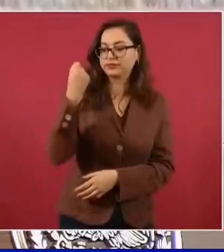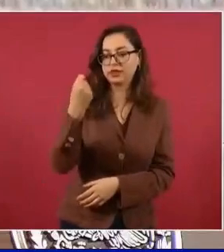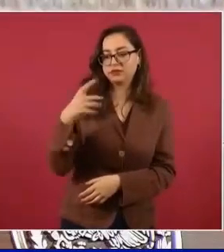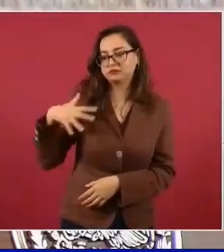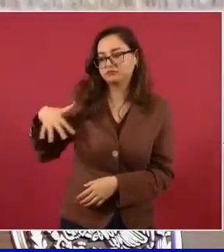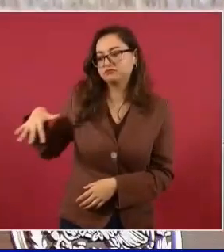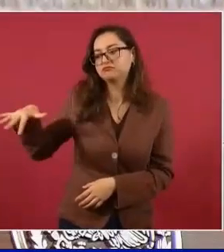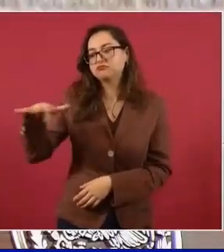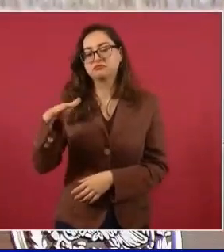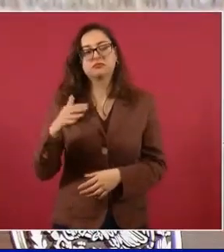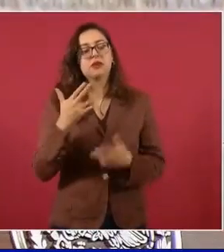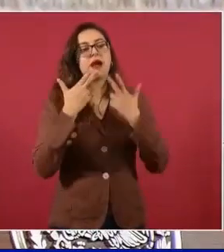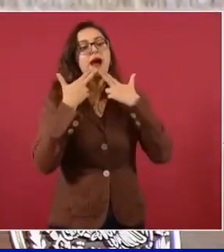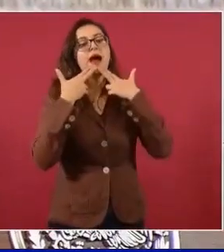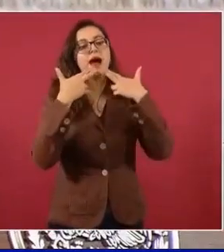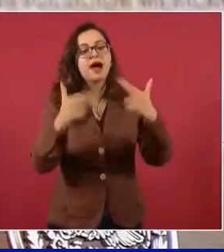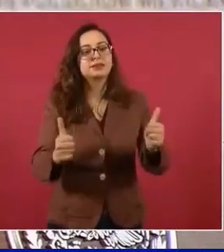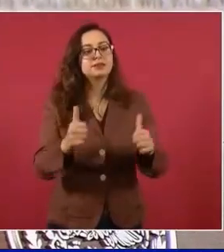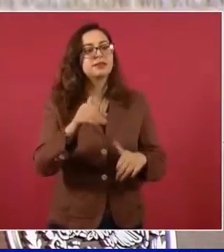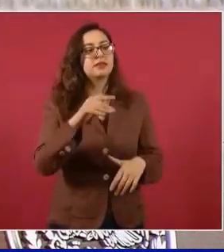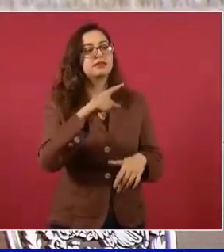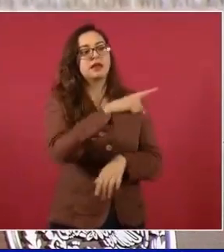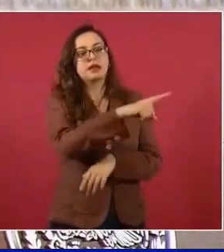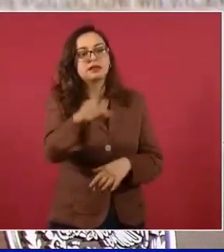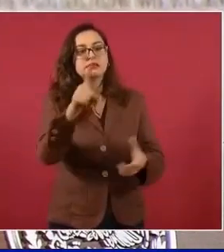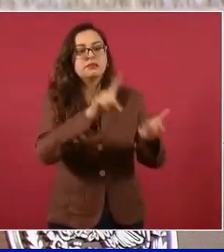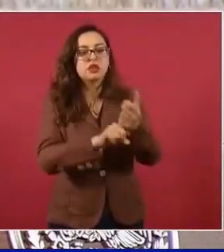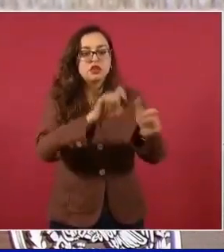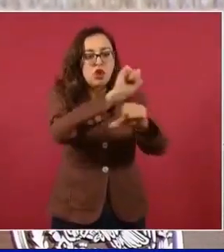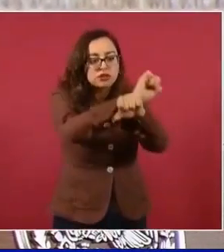encasillados, que ya eran libres.